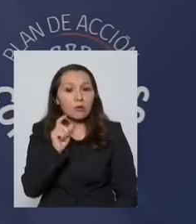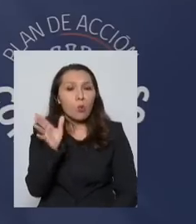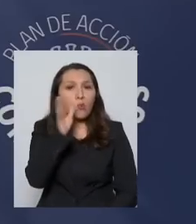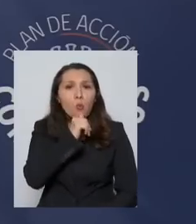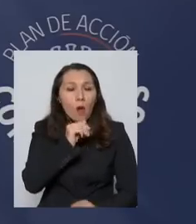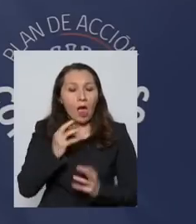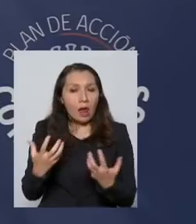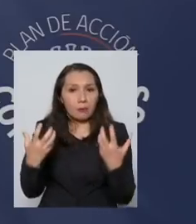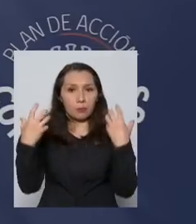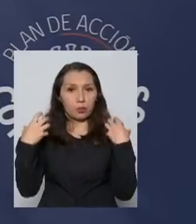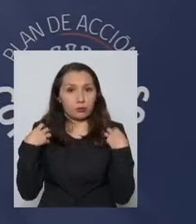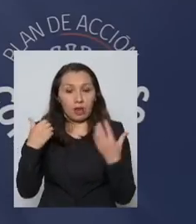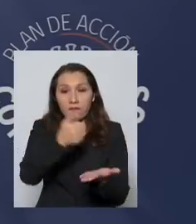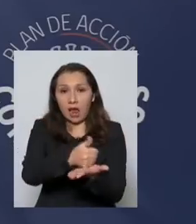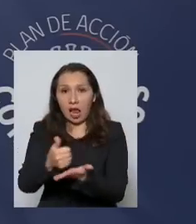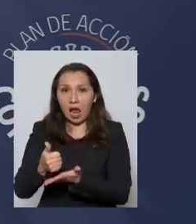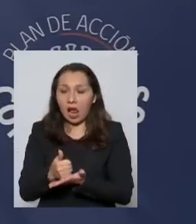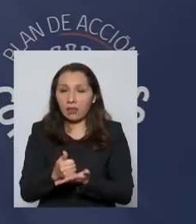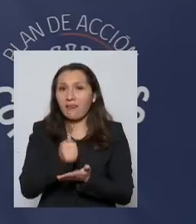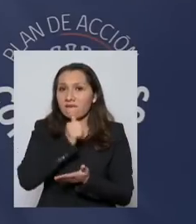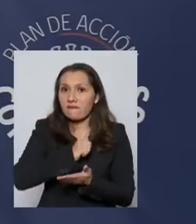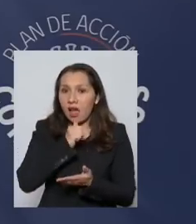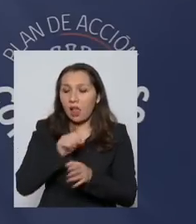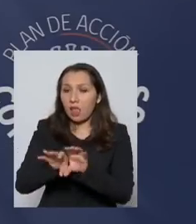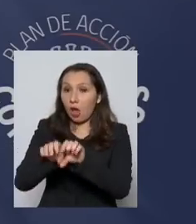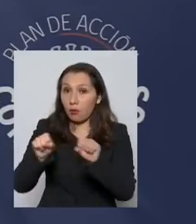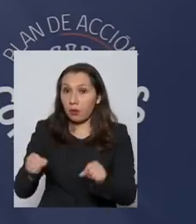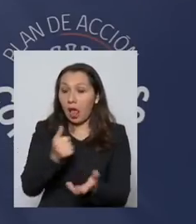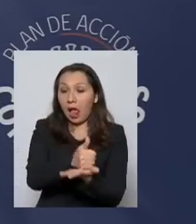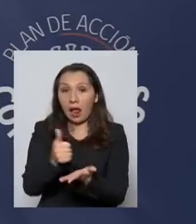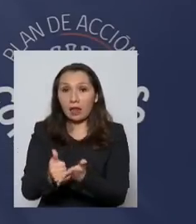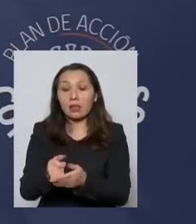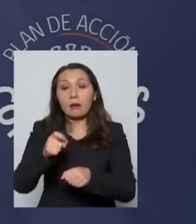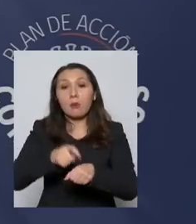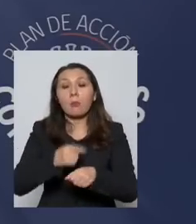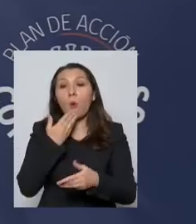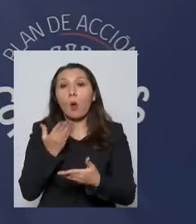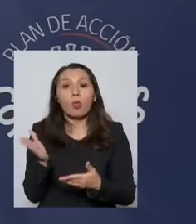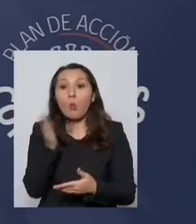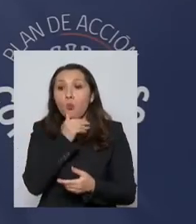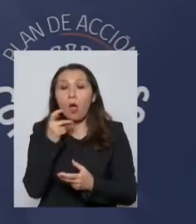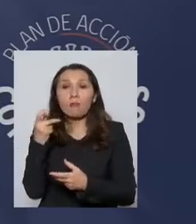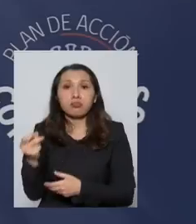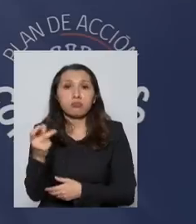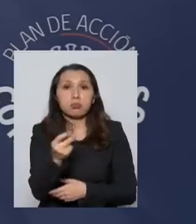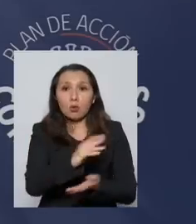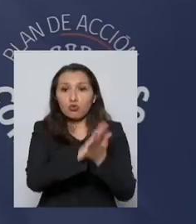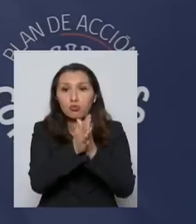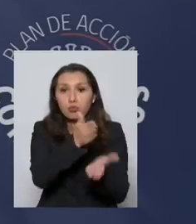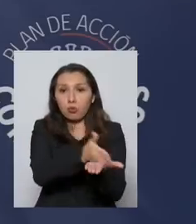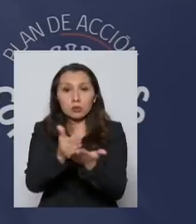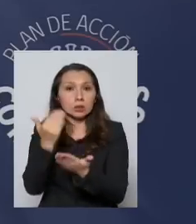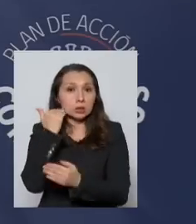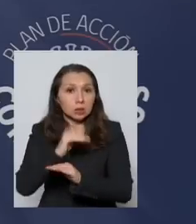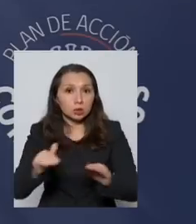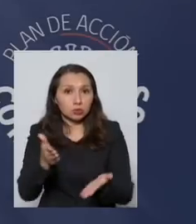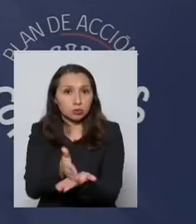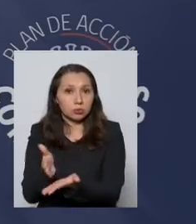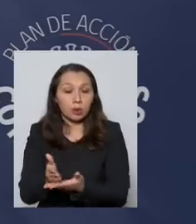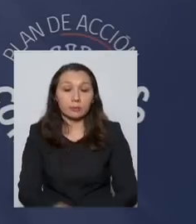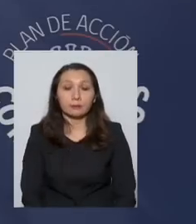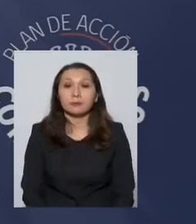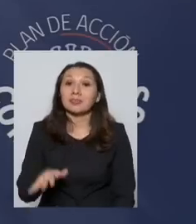entonces una responsabilidad de los alcaldes, una falta de compromiso de los alcaldes al momento en que no están vacunados todos los escolares? La